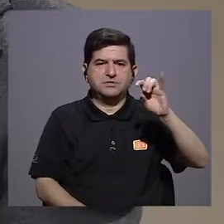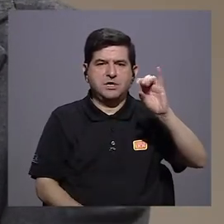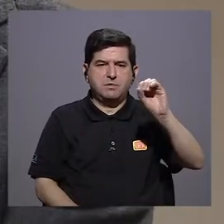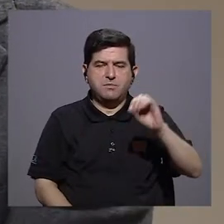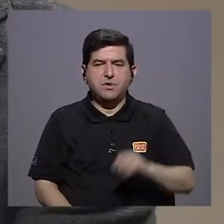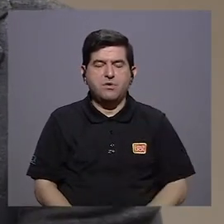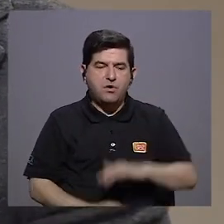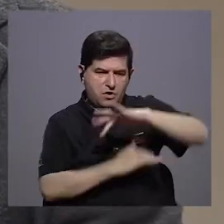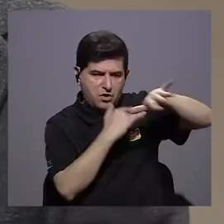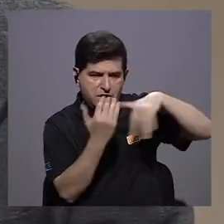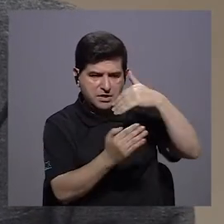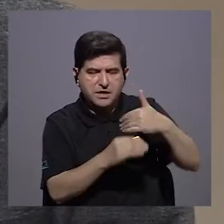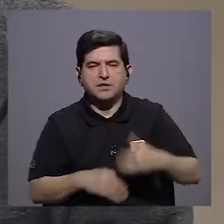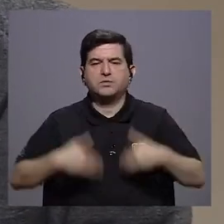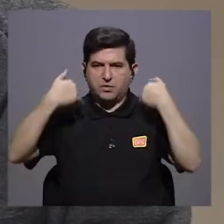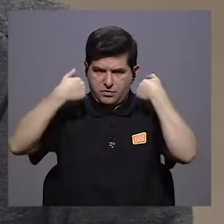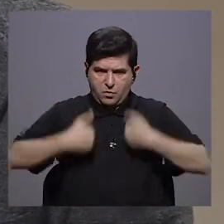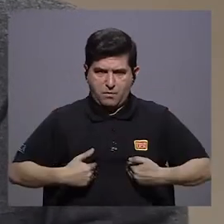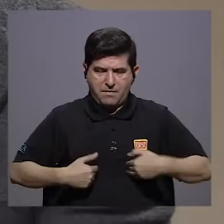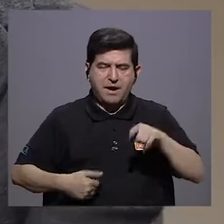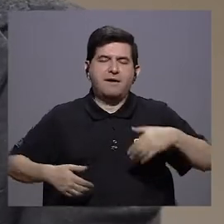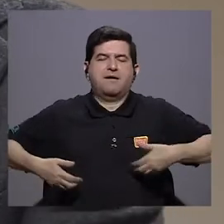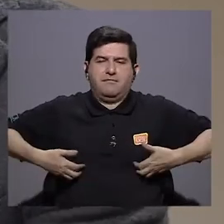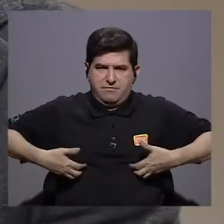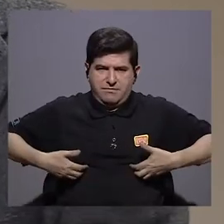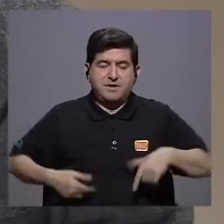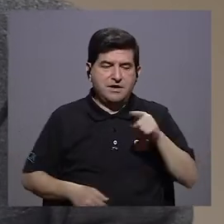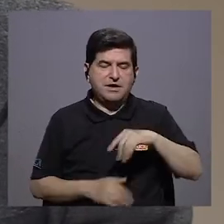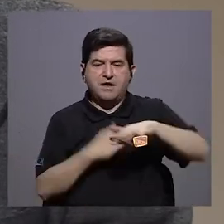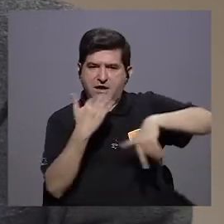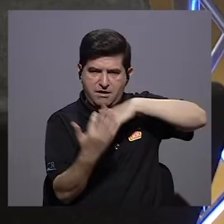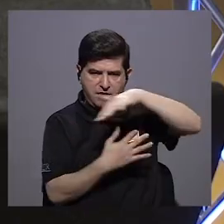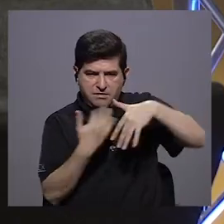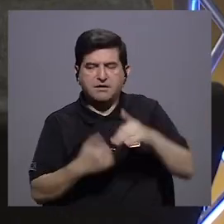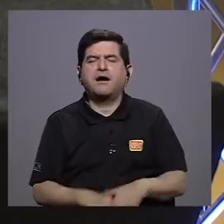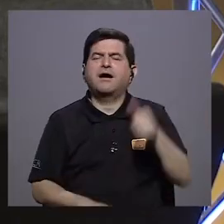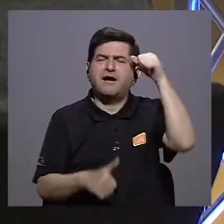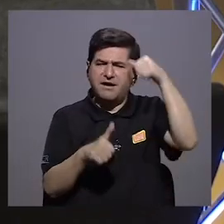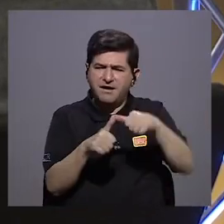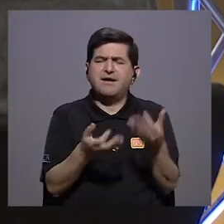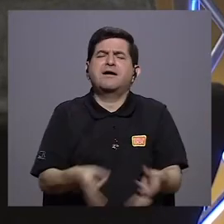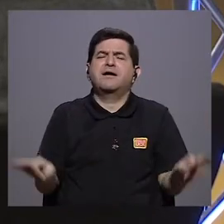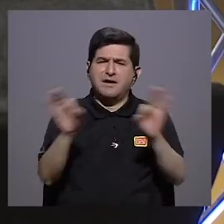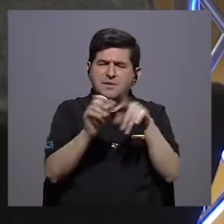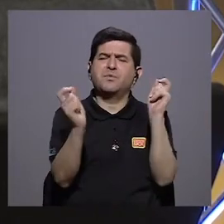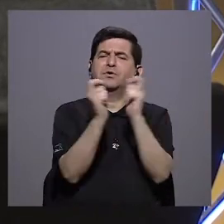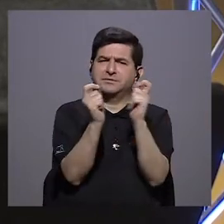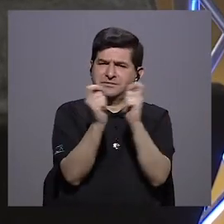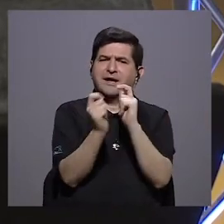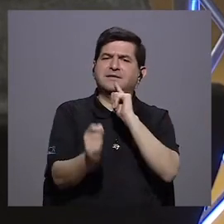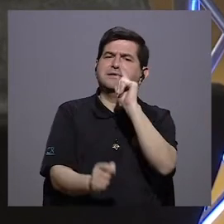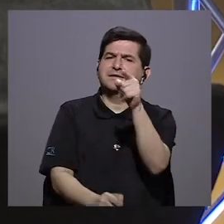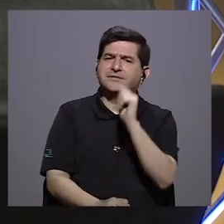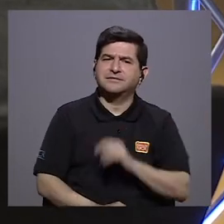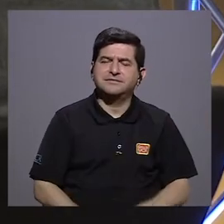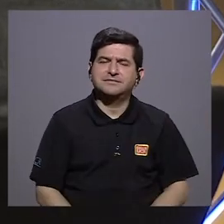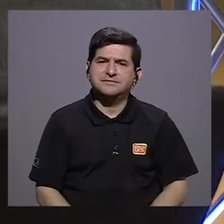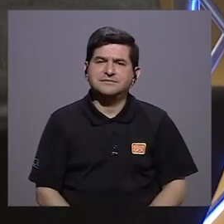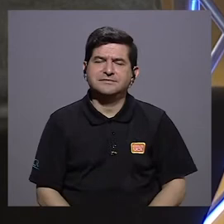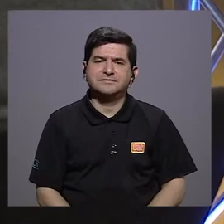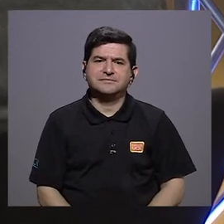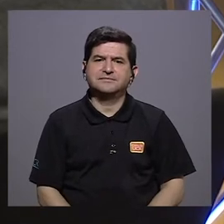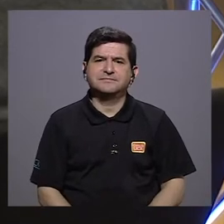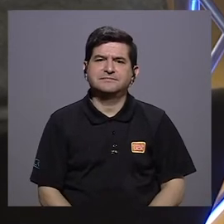un humano y ese simio y hubo esa interacción entre el virus. Sí, lo recuerdo. Es muy importante ese dato, doctor. Don Carlos,